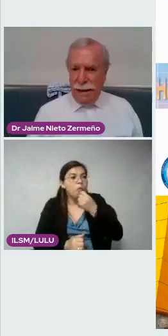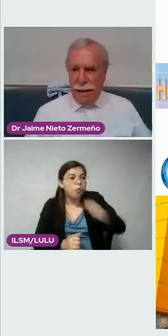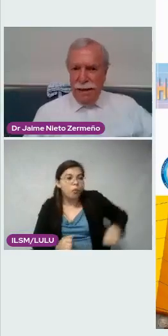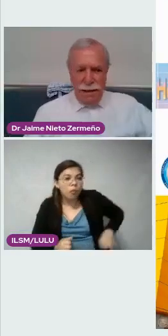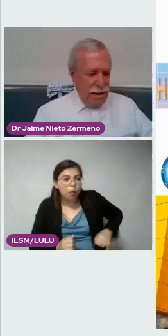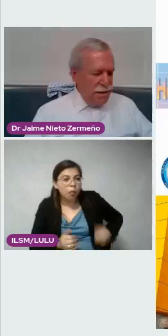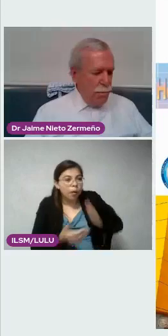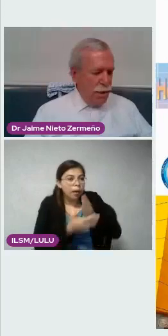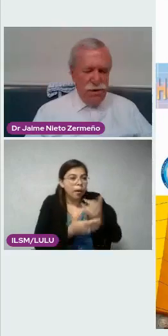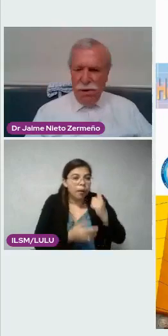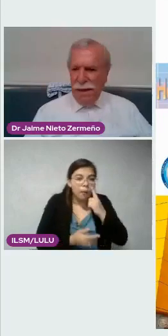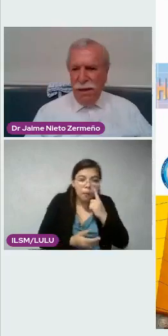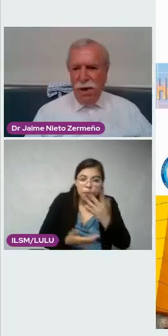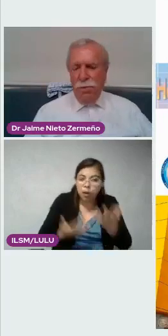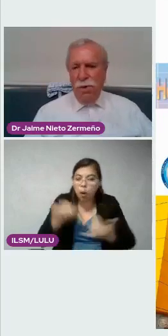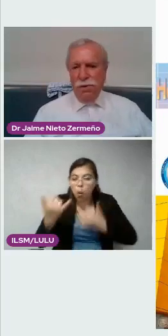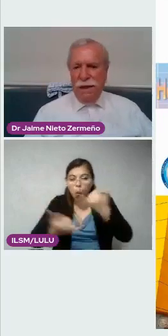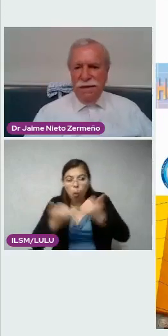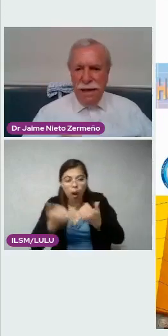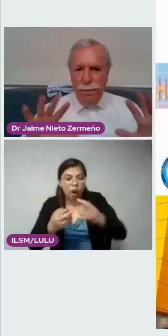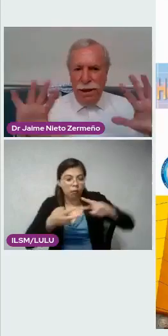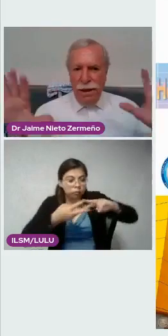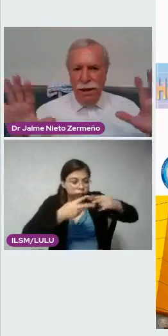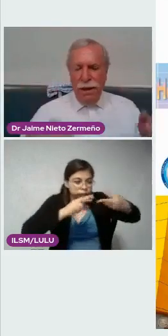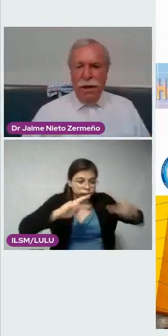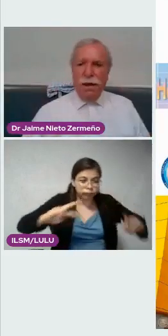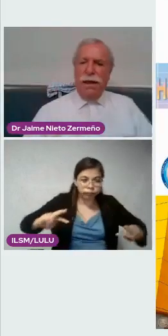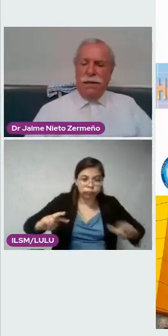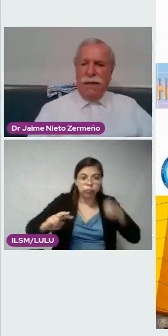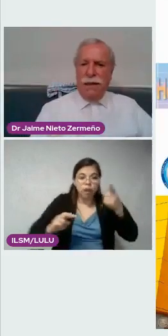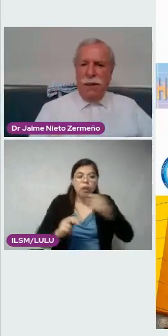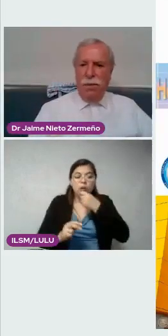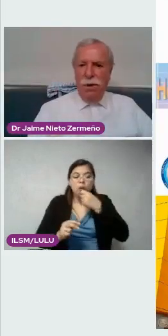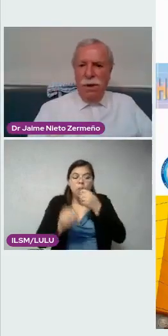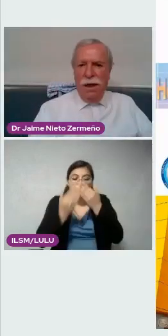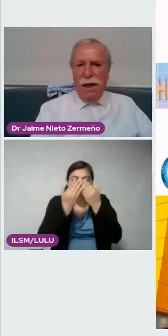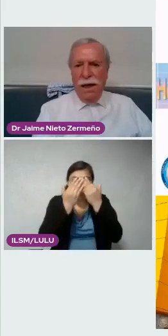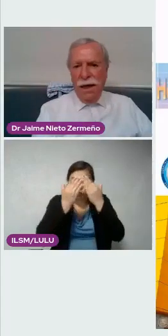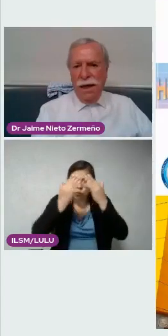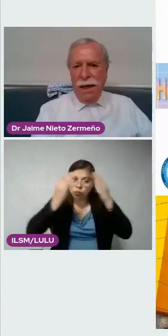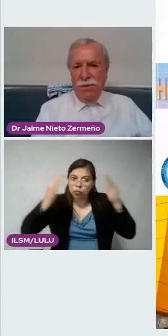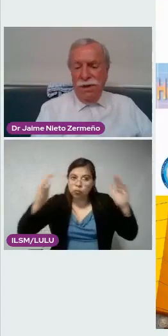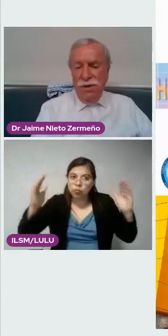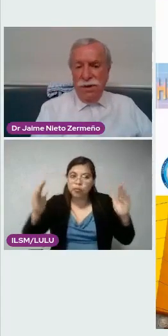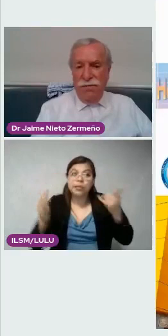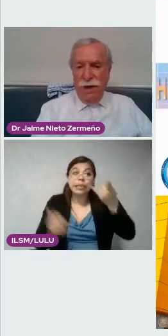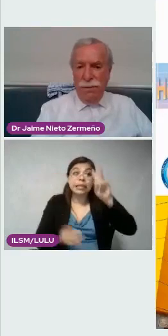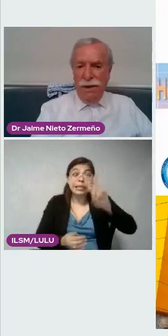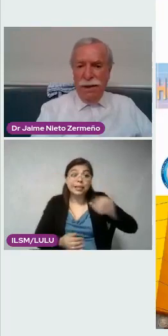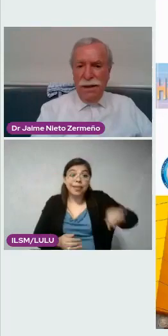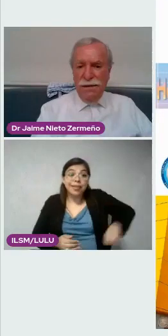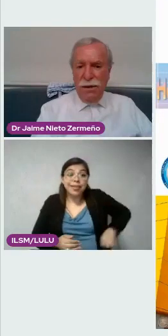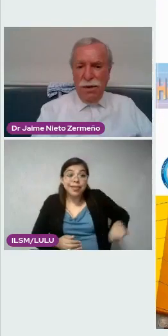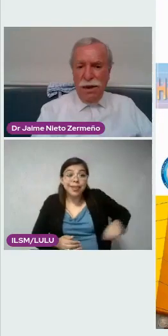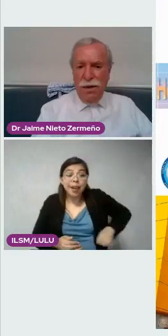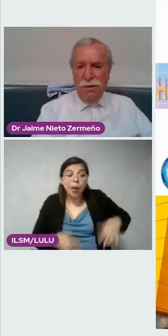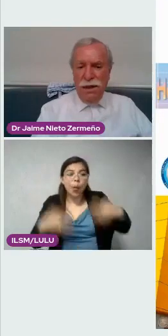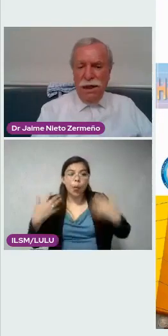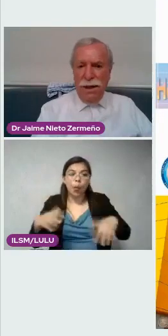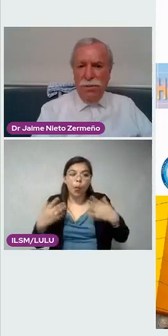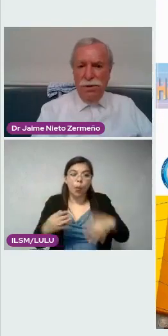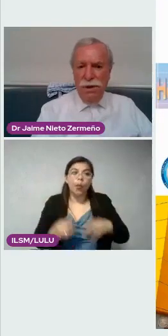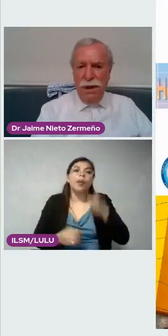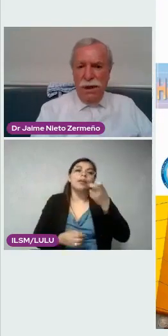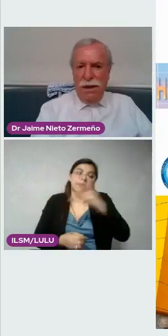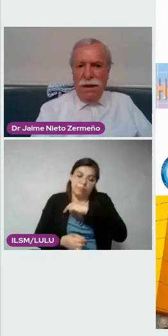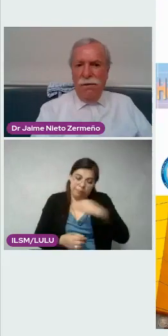genética. Y es impresionante cómo se les abre el atractivo a los niños, que finalmente es a lo que nos